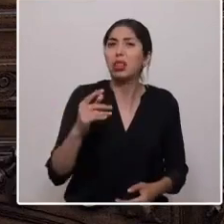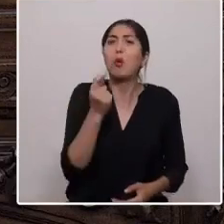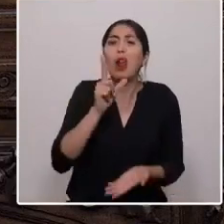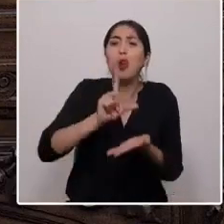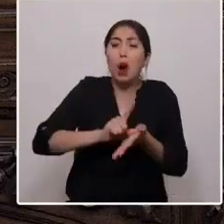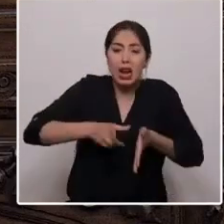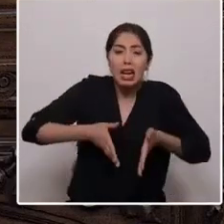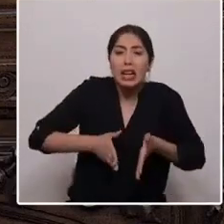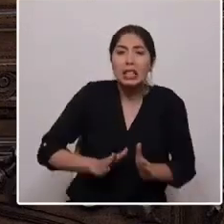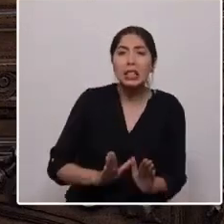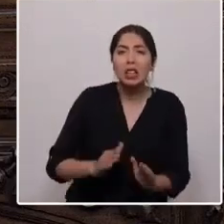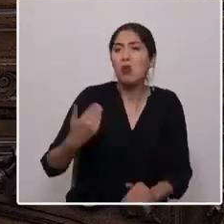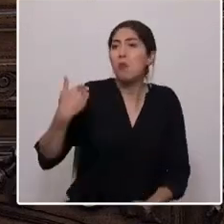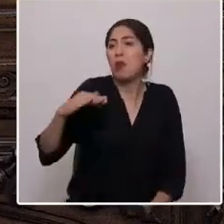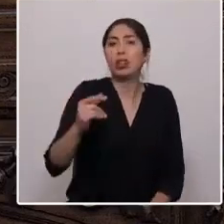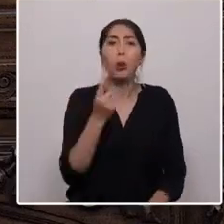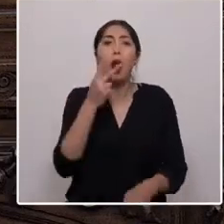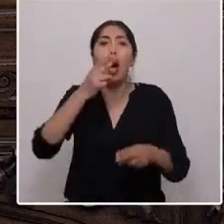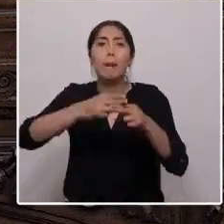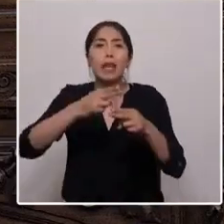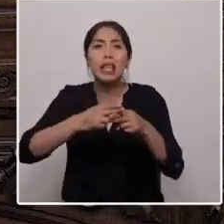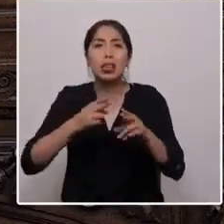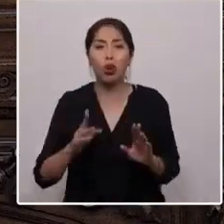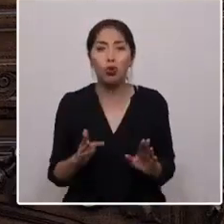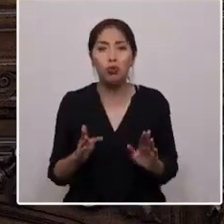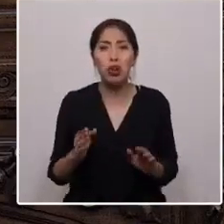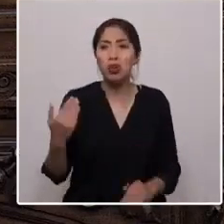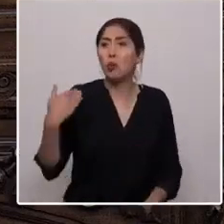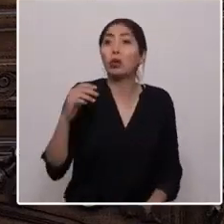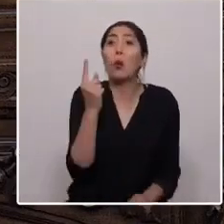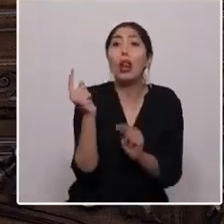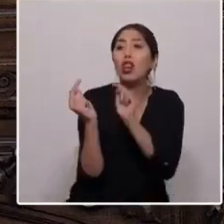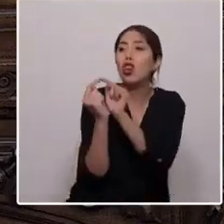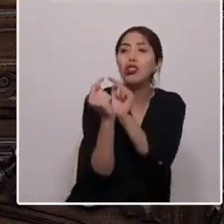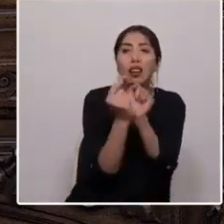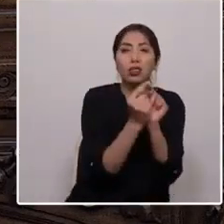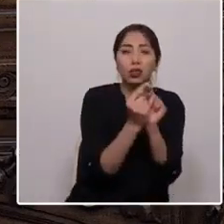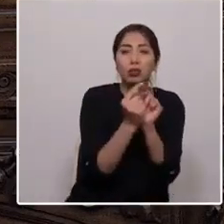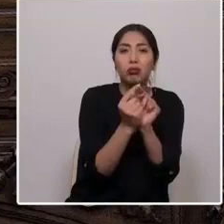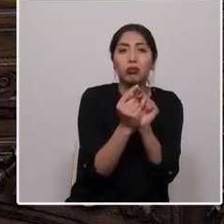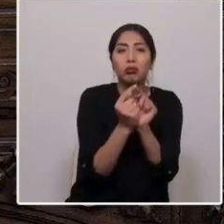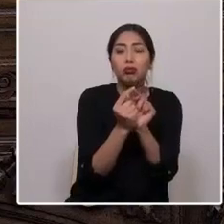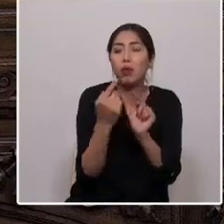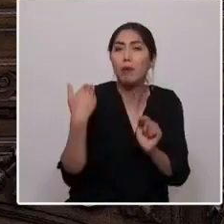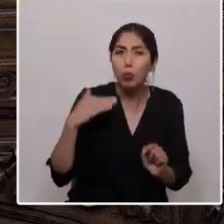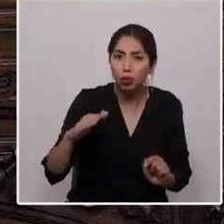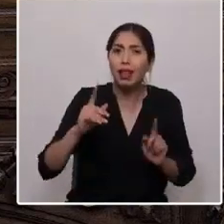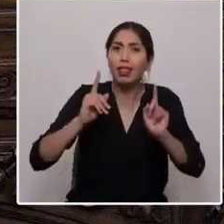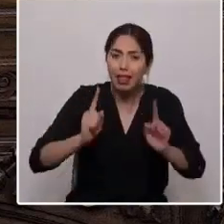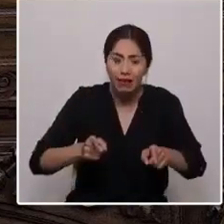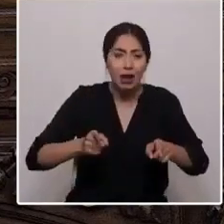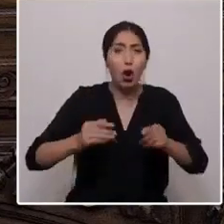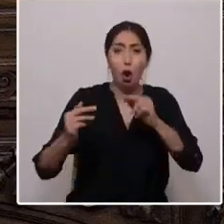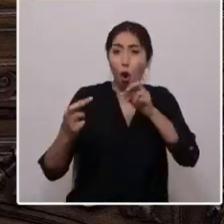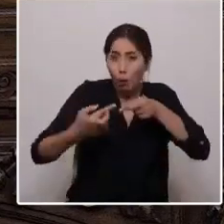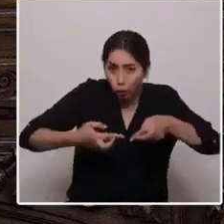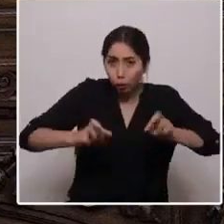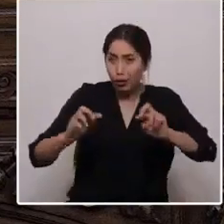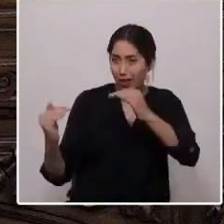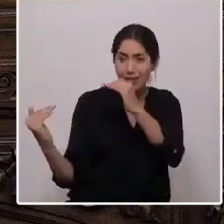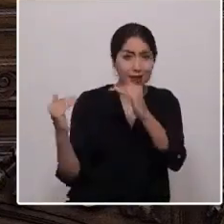tu apellido o tus contactos, existan las mismas oportunidades de surgir, de tener una vida